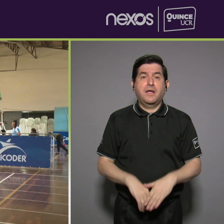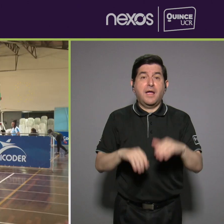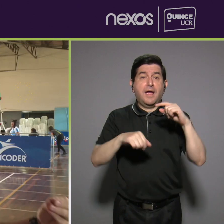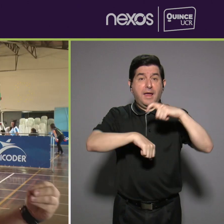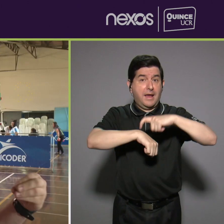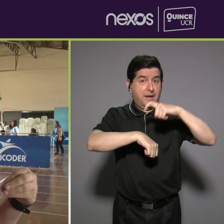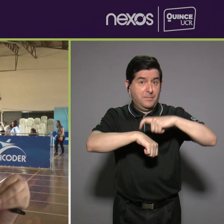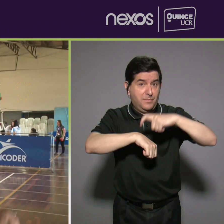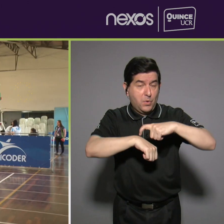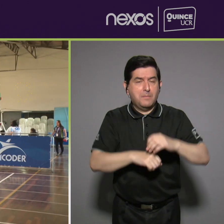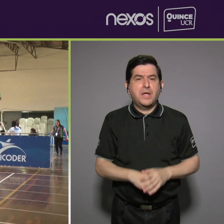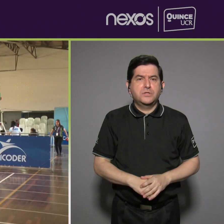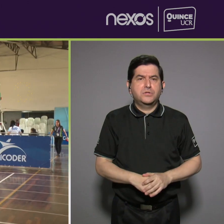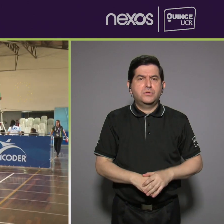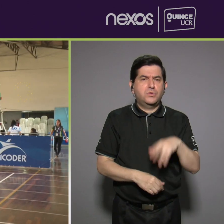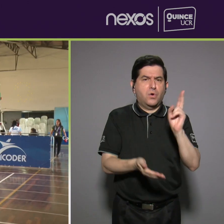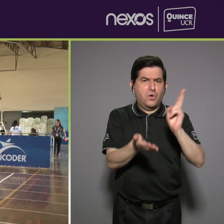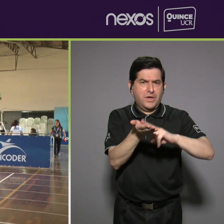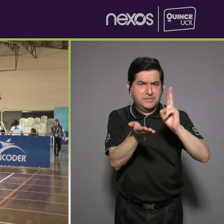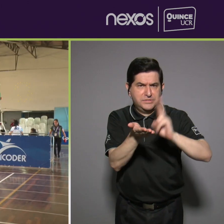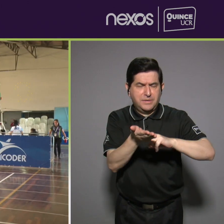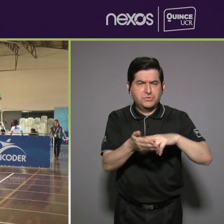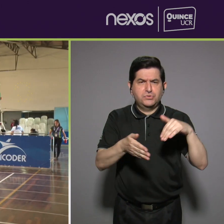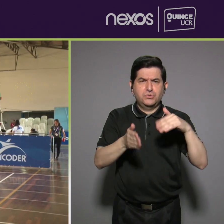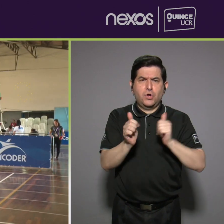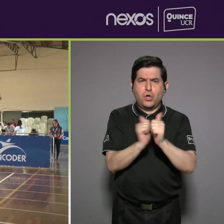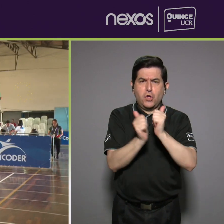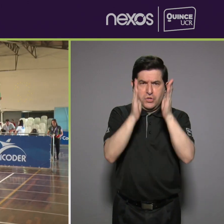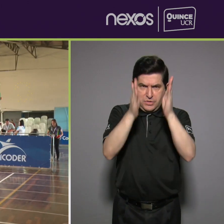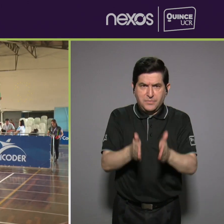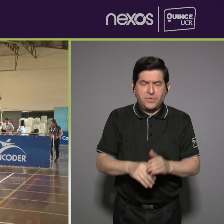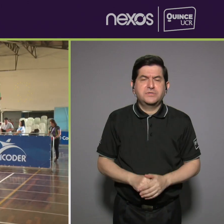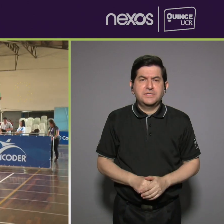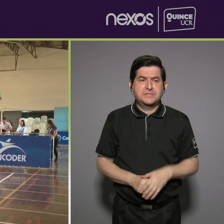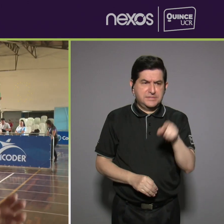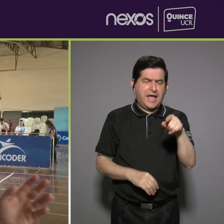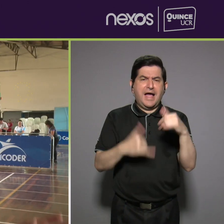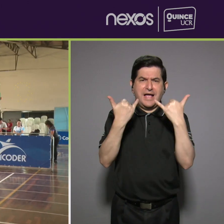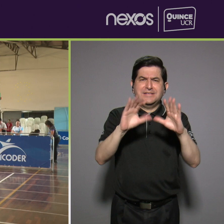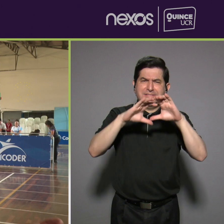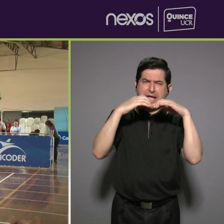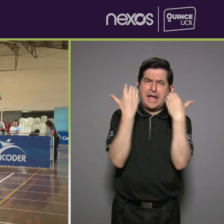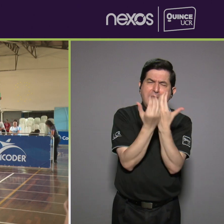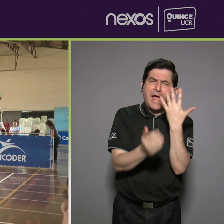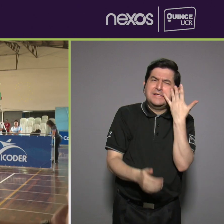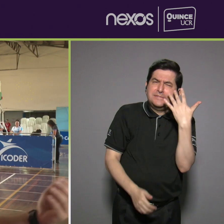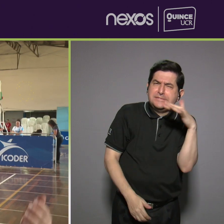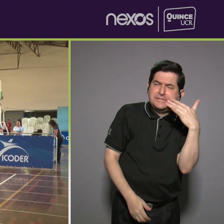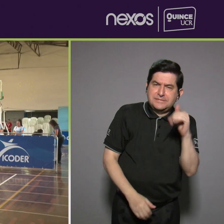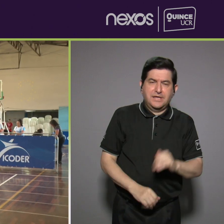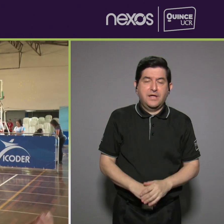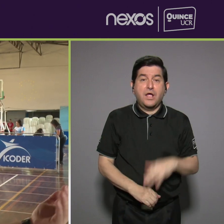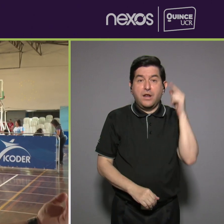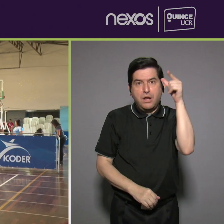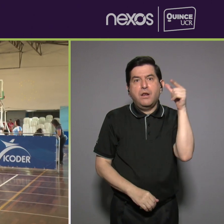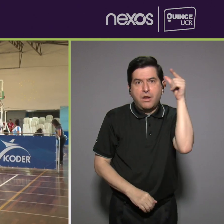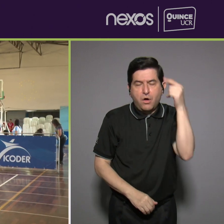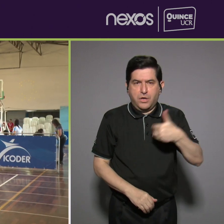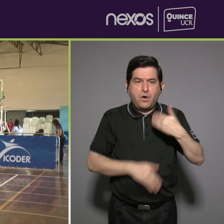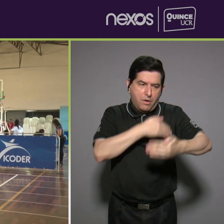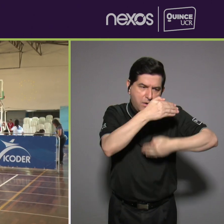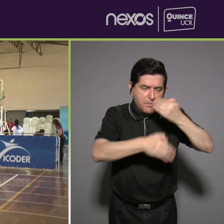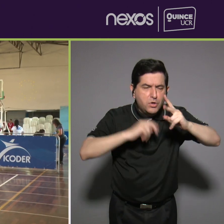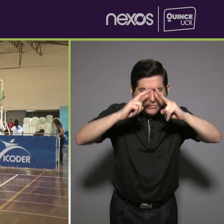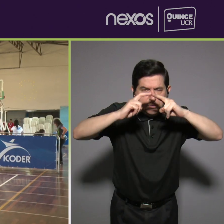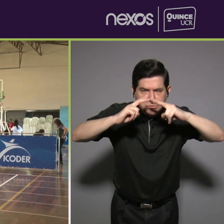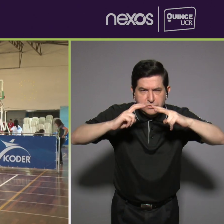a la hora que lleguen a inscribir a sus atletas, pues, lleven con la clase, pues, lo más parecida posible, ¿verdad? Obviamente tenemos todo un proceso